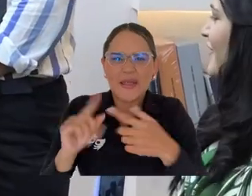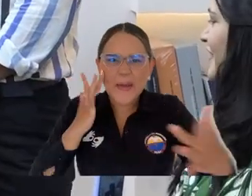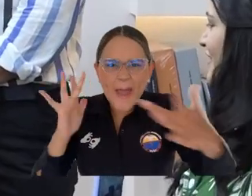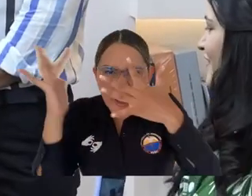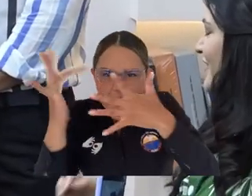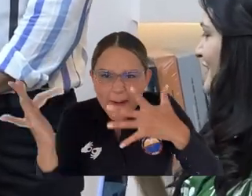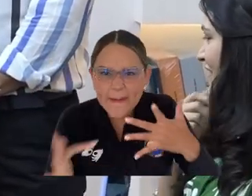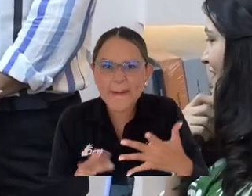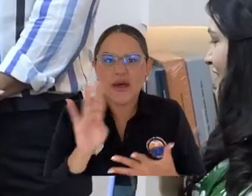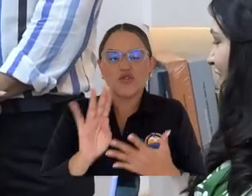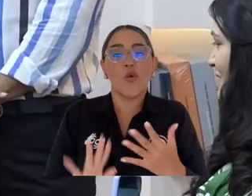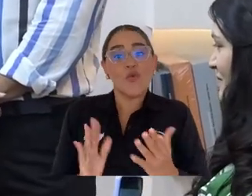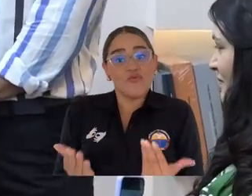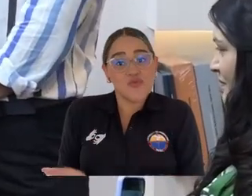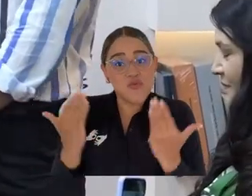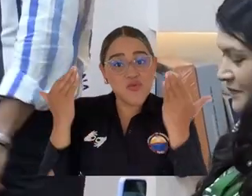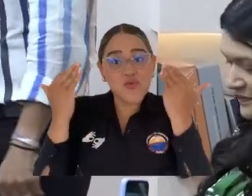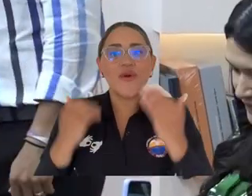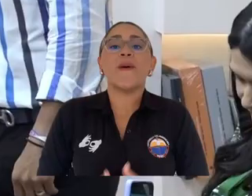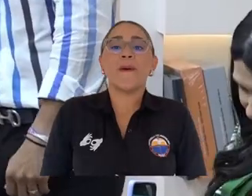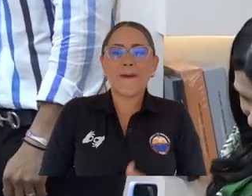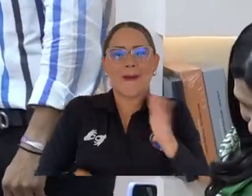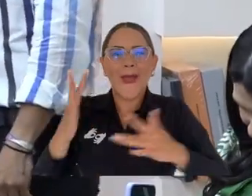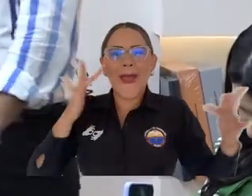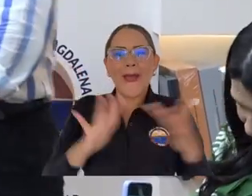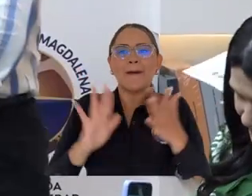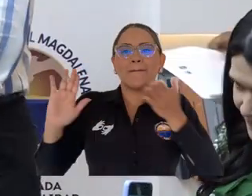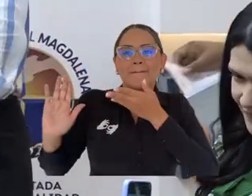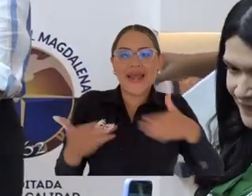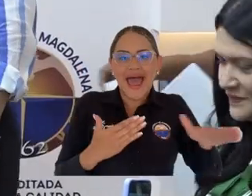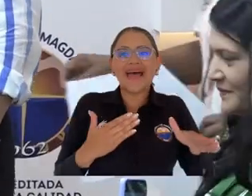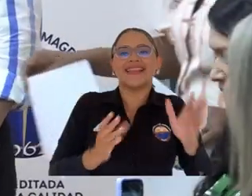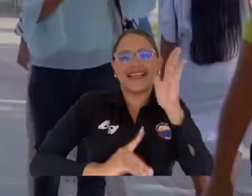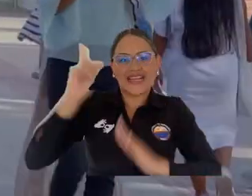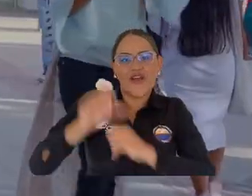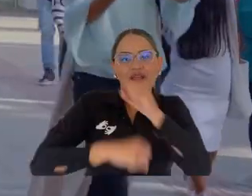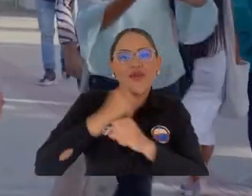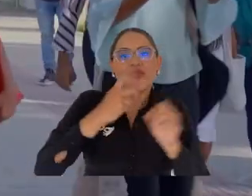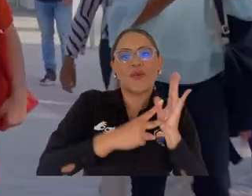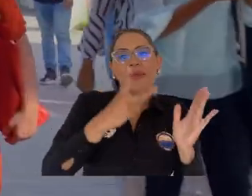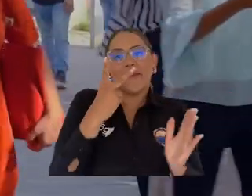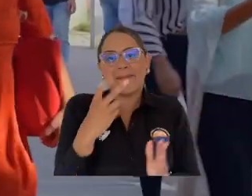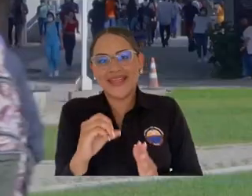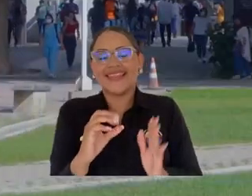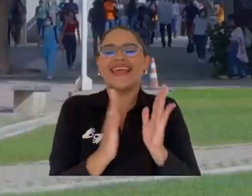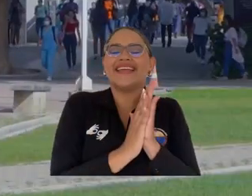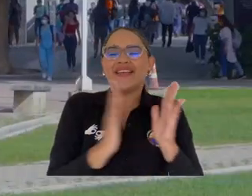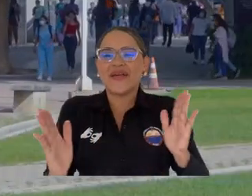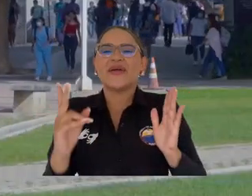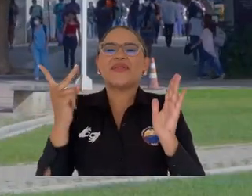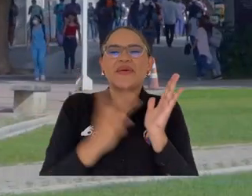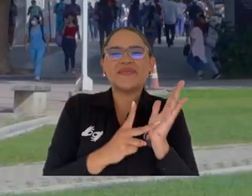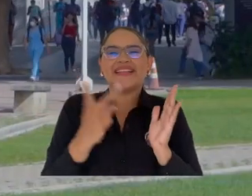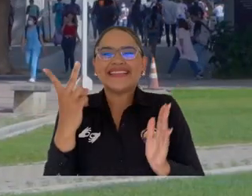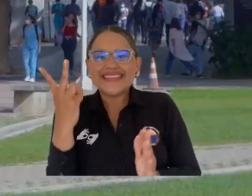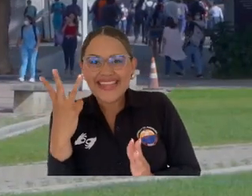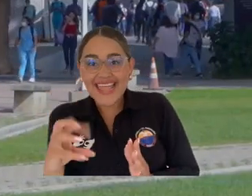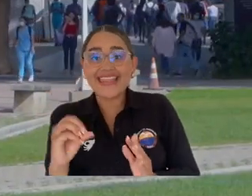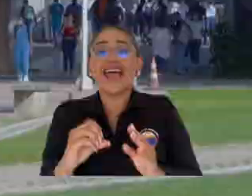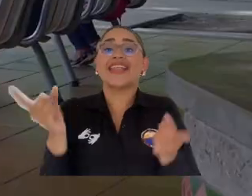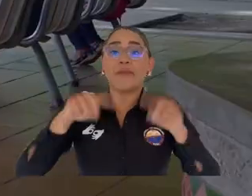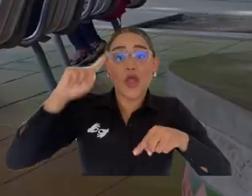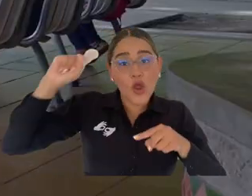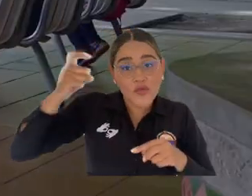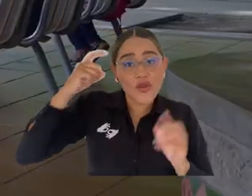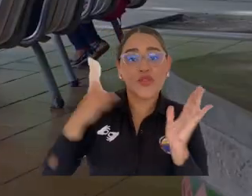docentes de planta que resultaron seleccionados a través del concurso público de méritos y formación avanzada, proceso alineado con el Plan